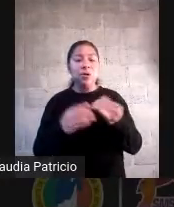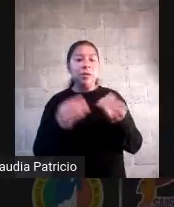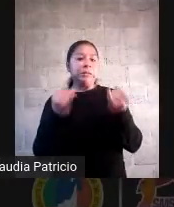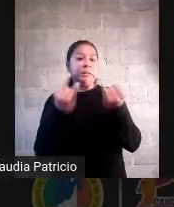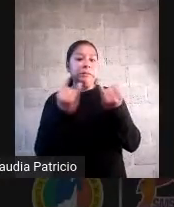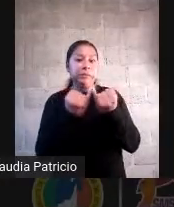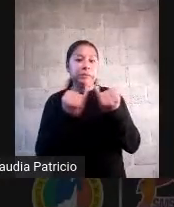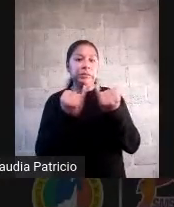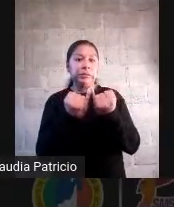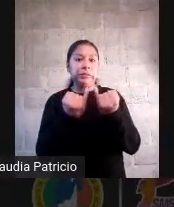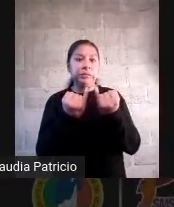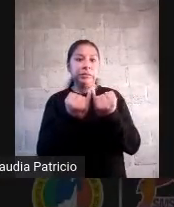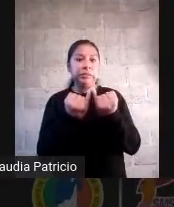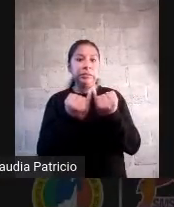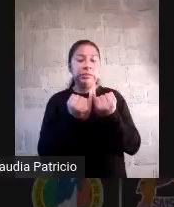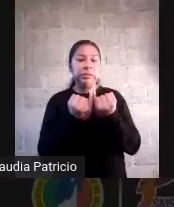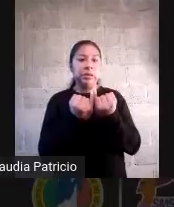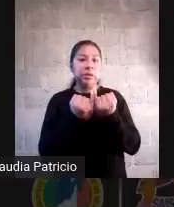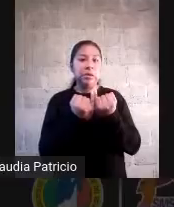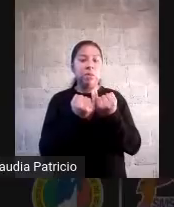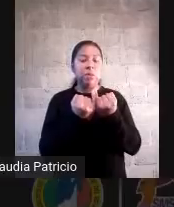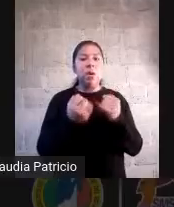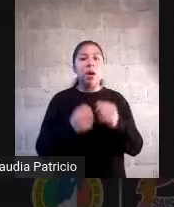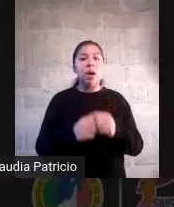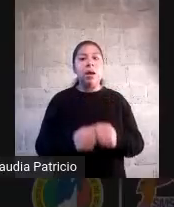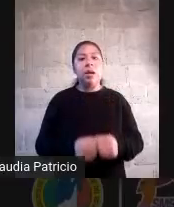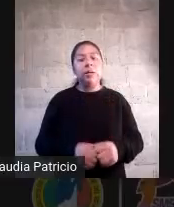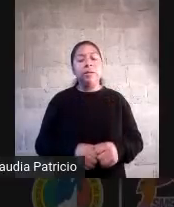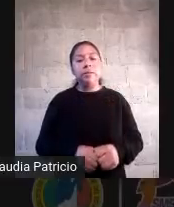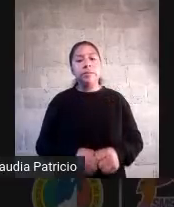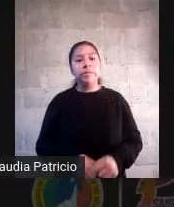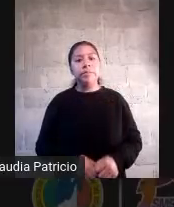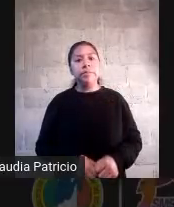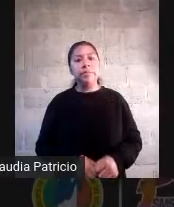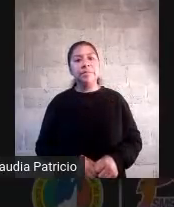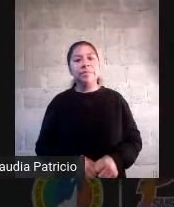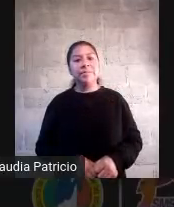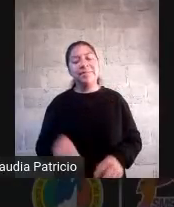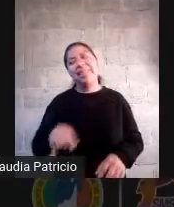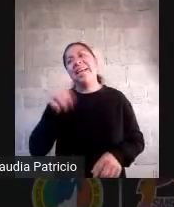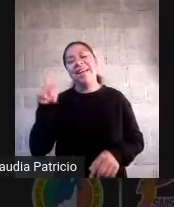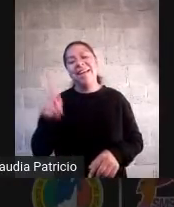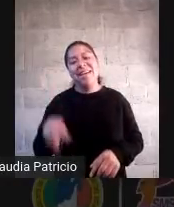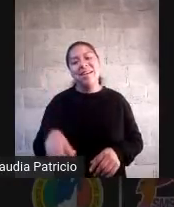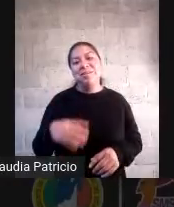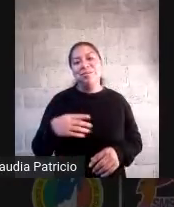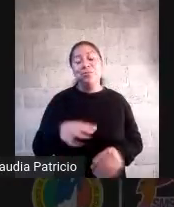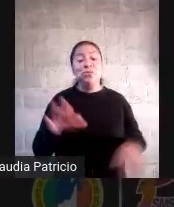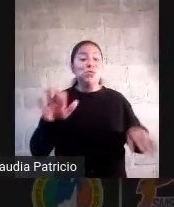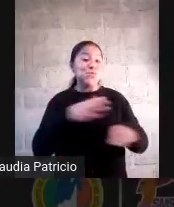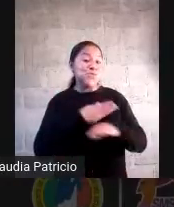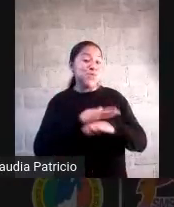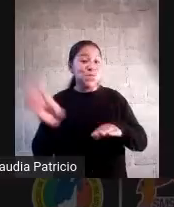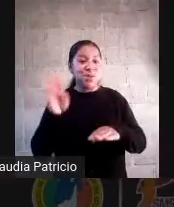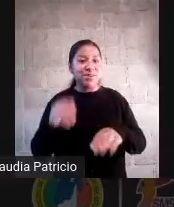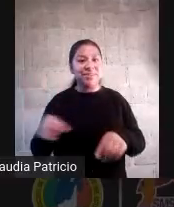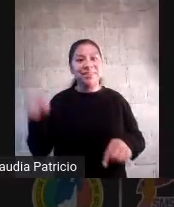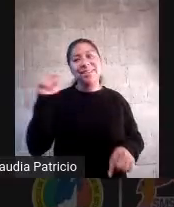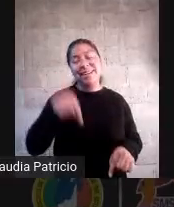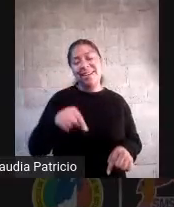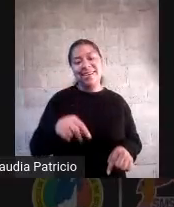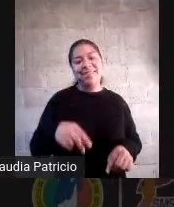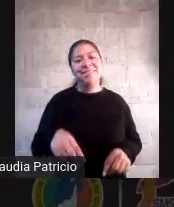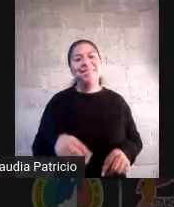este son muy güeros para y pues nosotros pues no tanto ok al país de